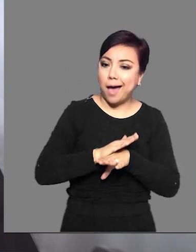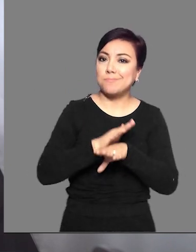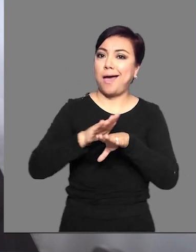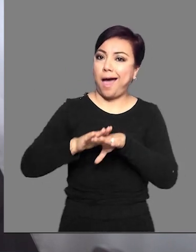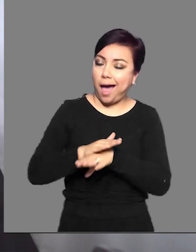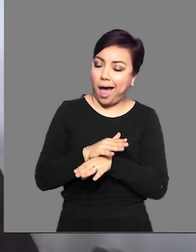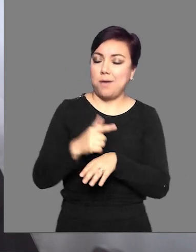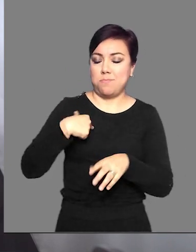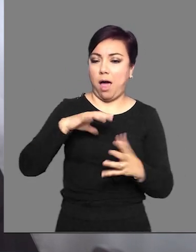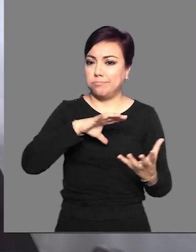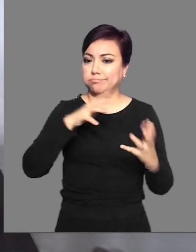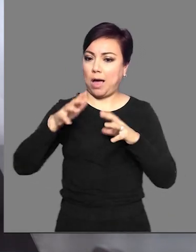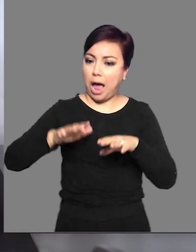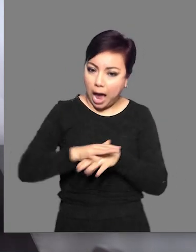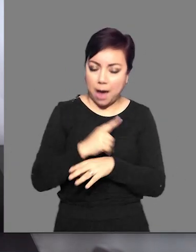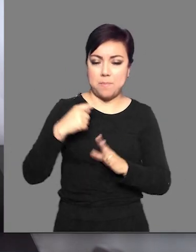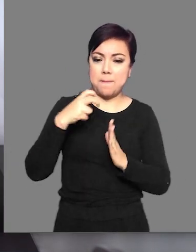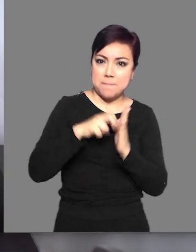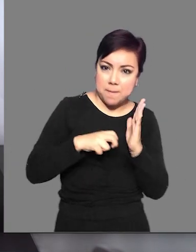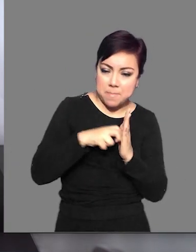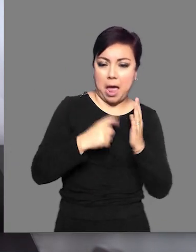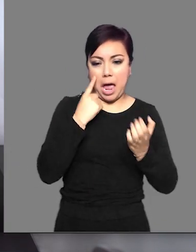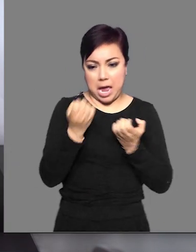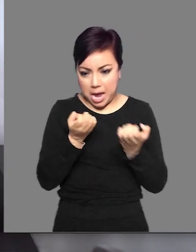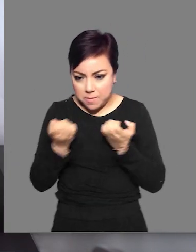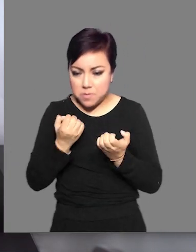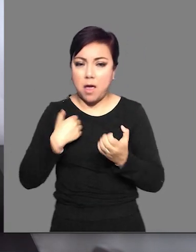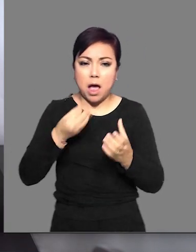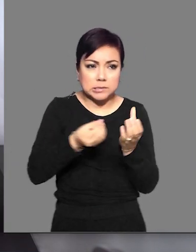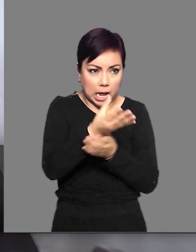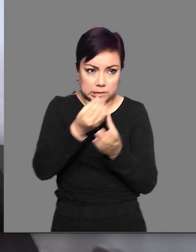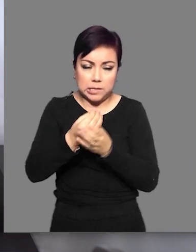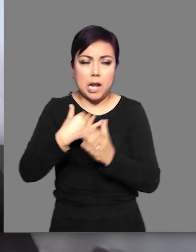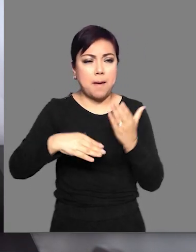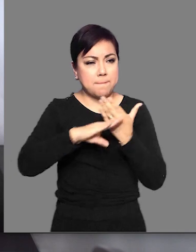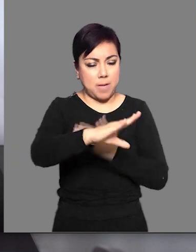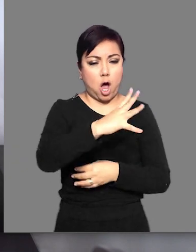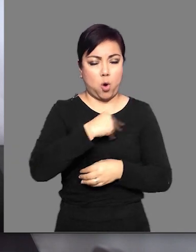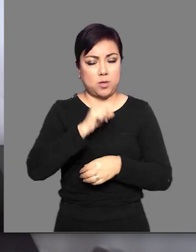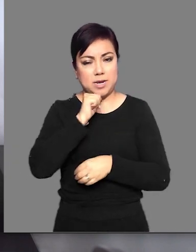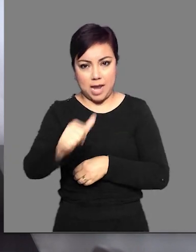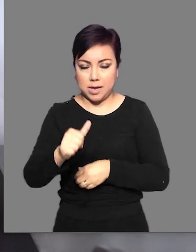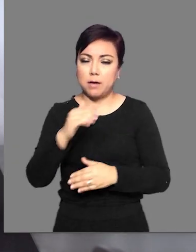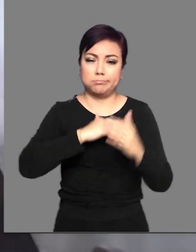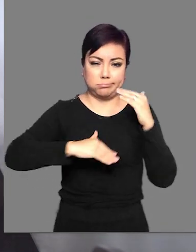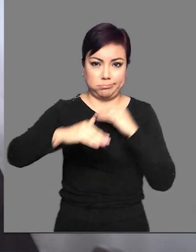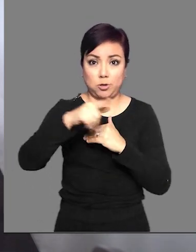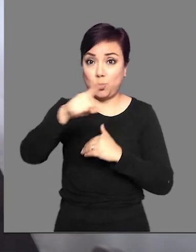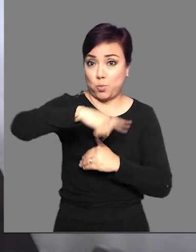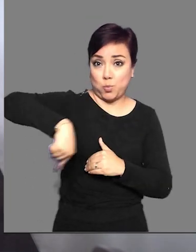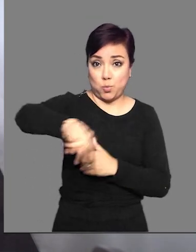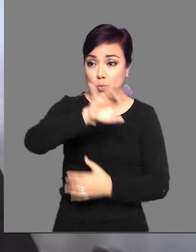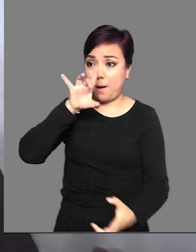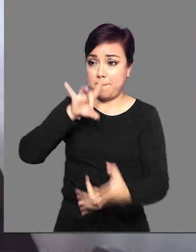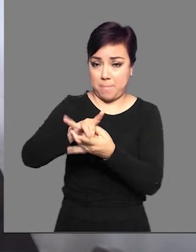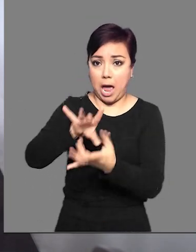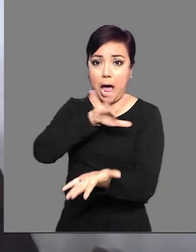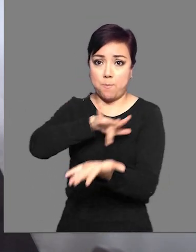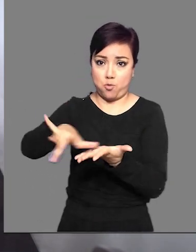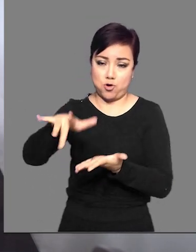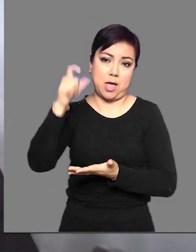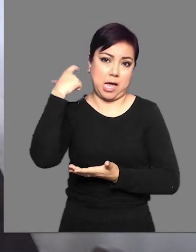hoy. Asume el rumbo de tu vida. Cambia, reinventate, evoluciona, entrena, vive sin contagiarte, supérate.